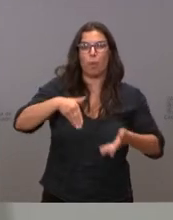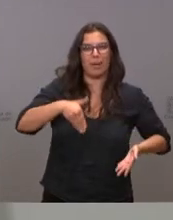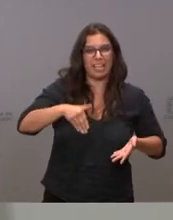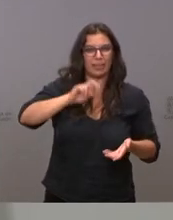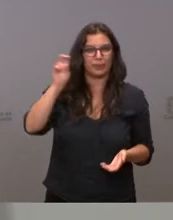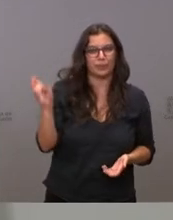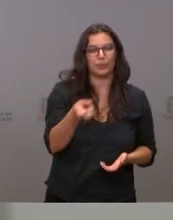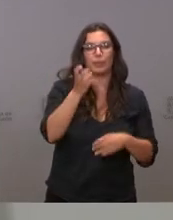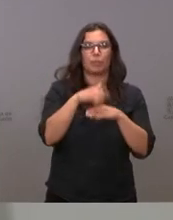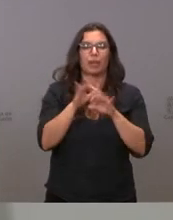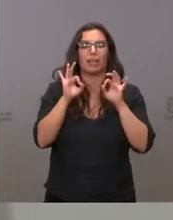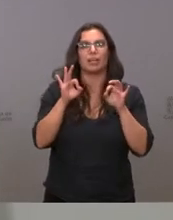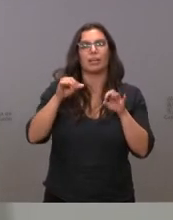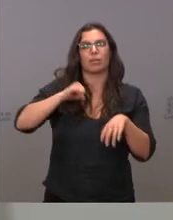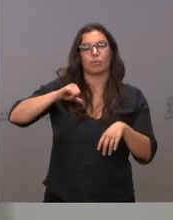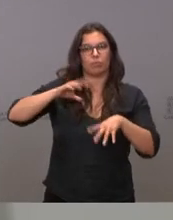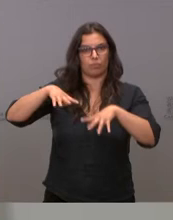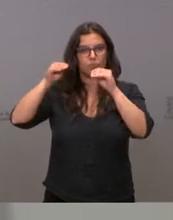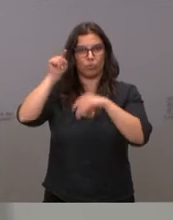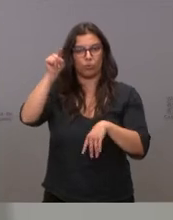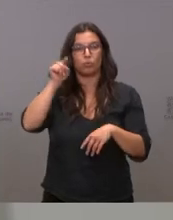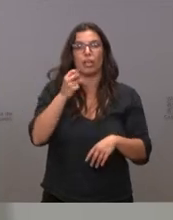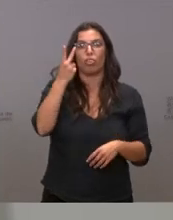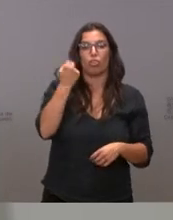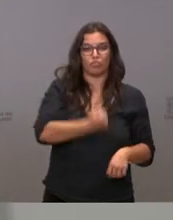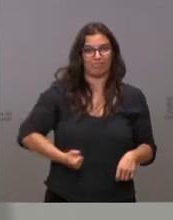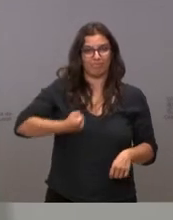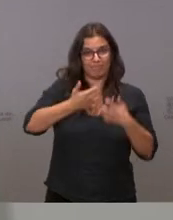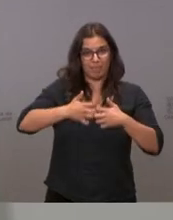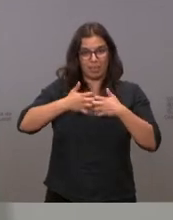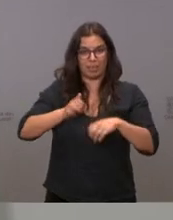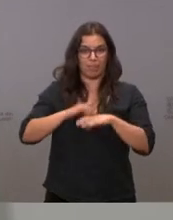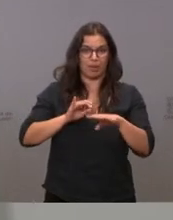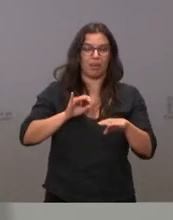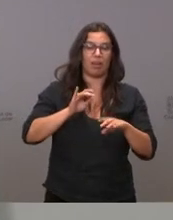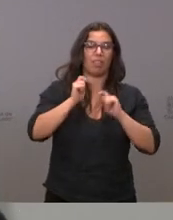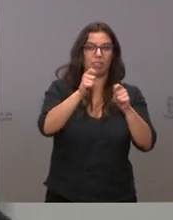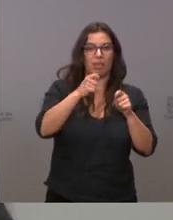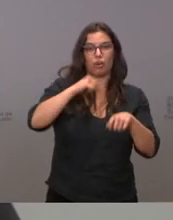el Complejo Burgalés y dos ecógrafos para el Centro Valle Soletano.